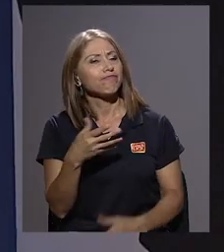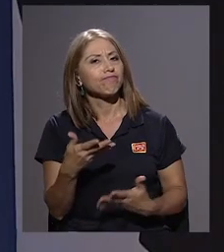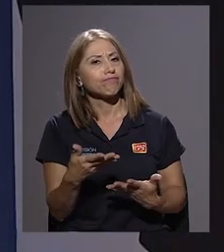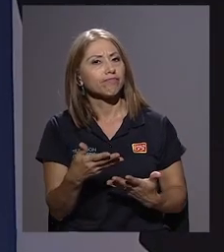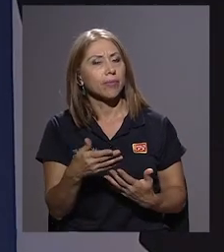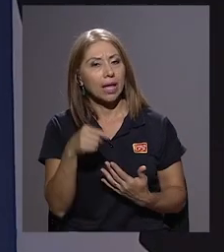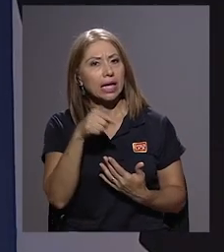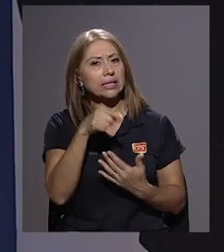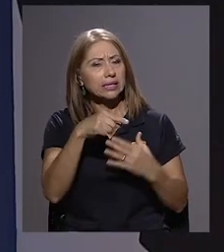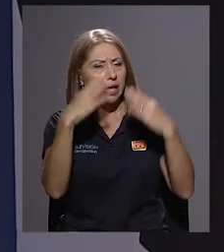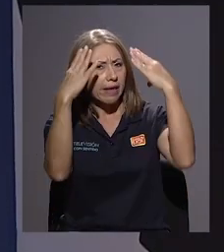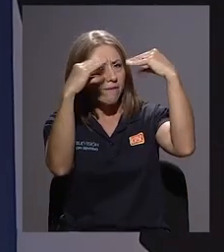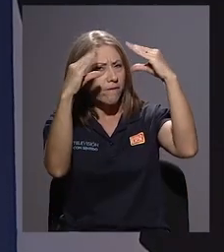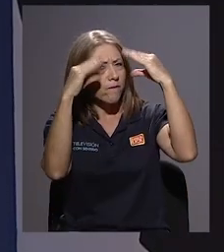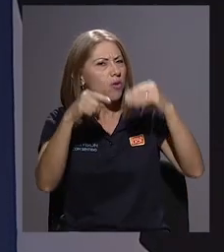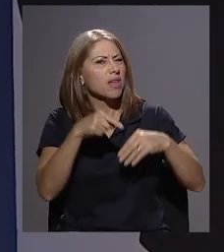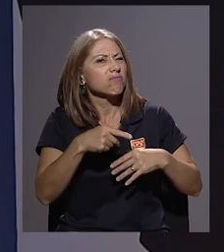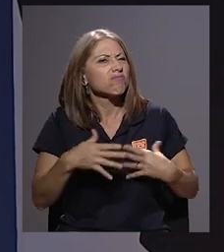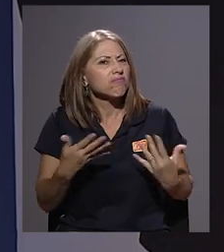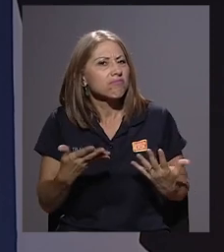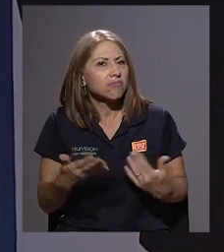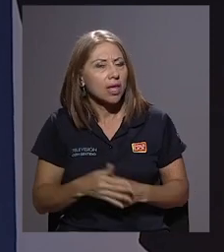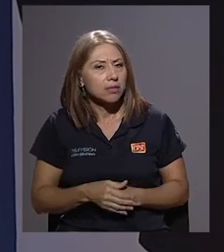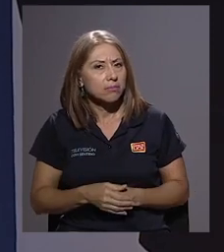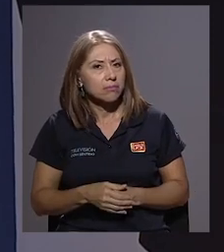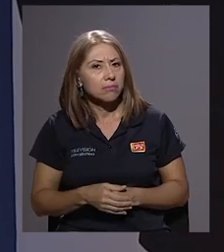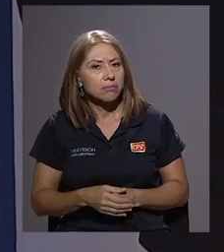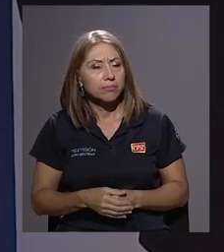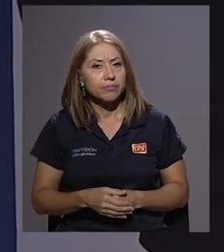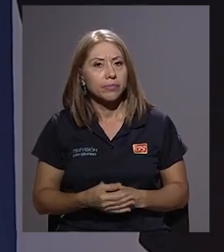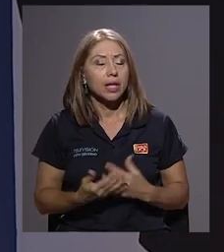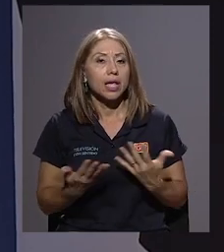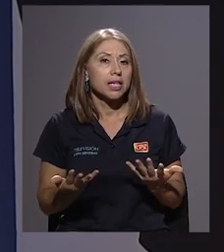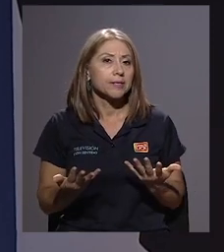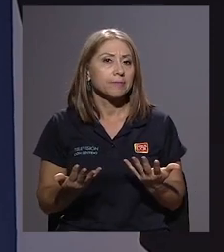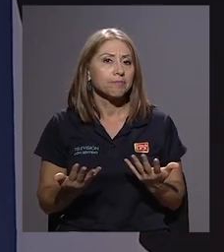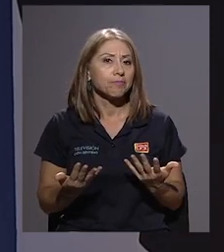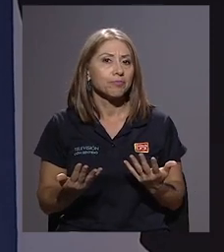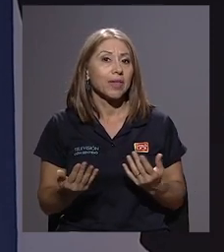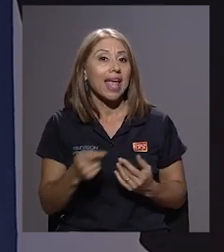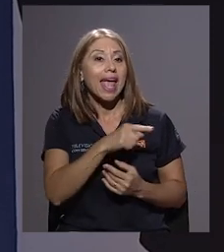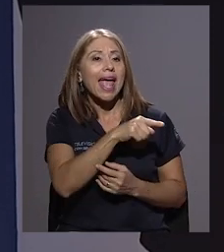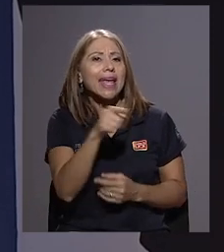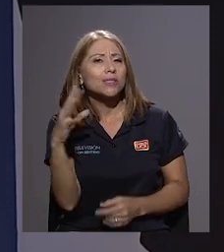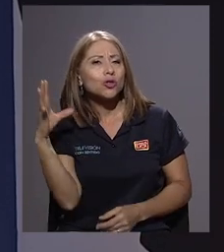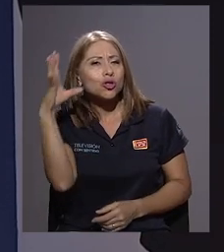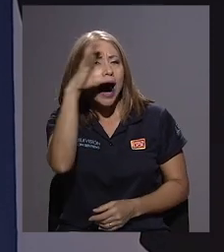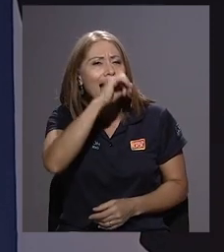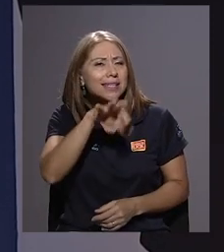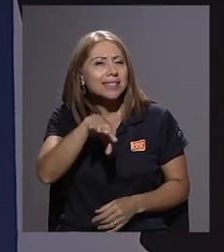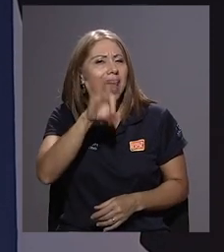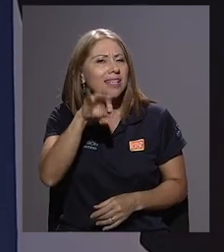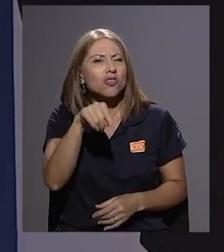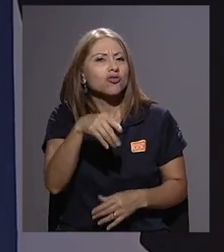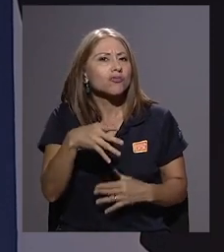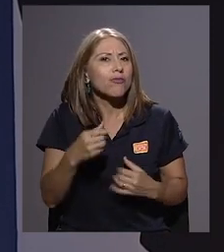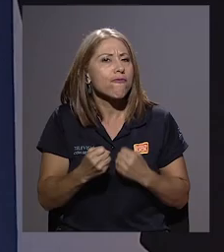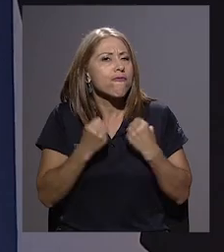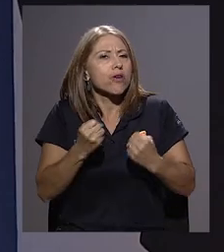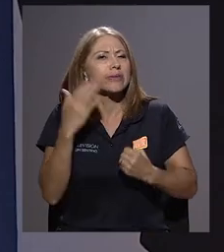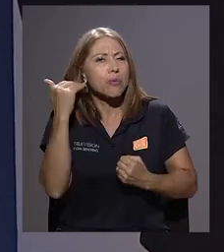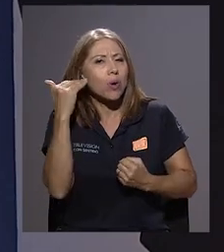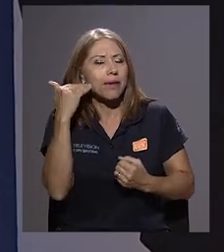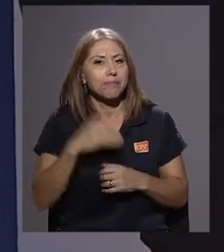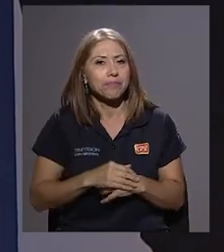¿En qué consiste este informe y la potencia de esos hallazgos en que radican?